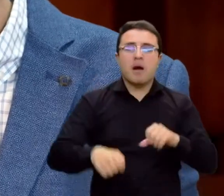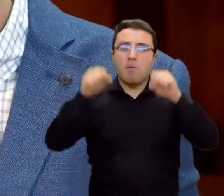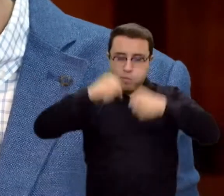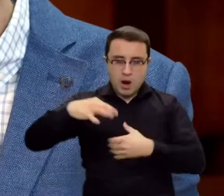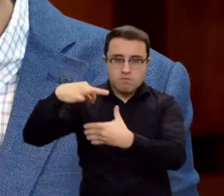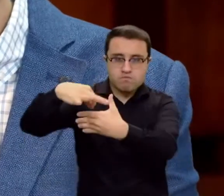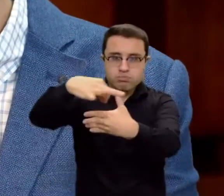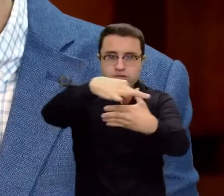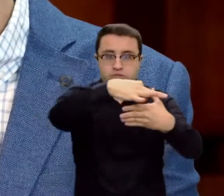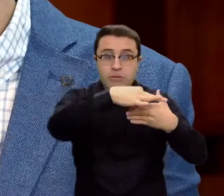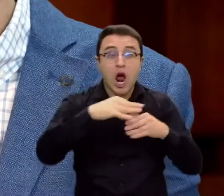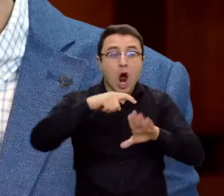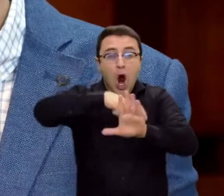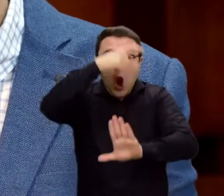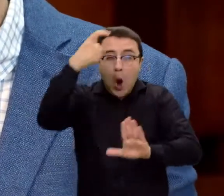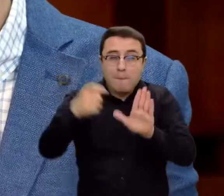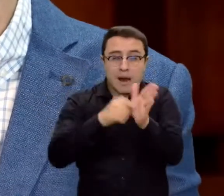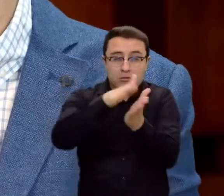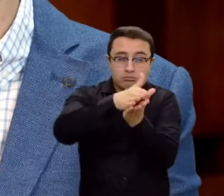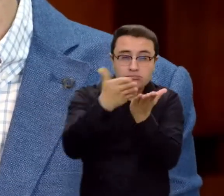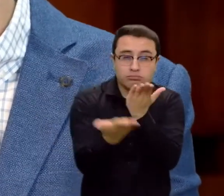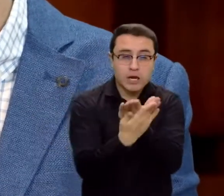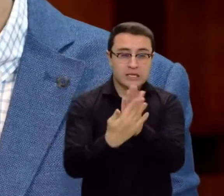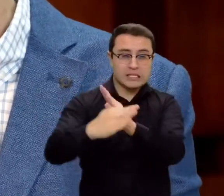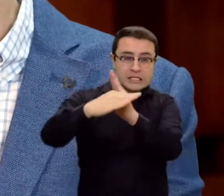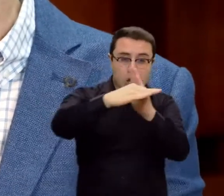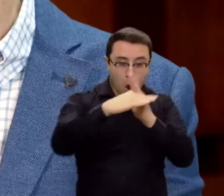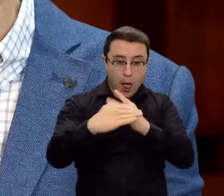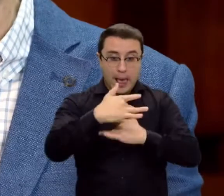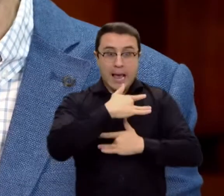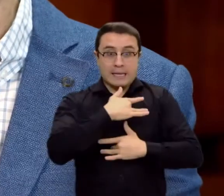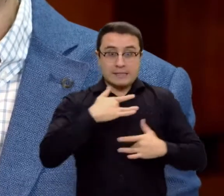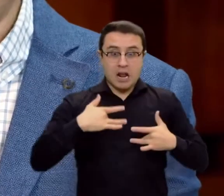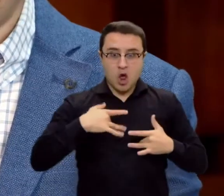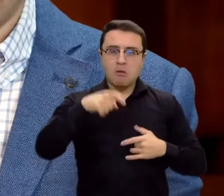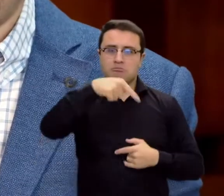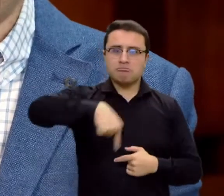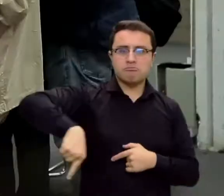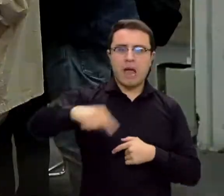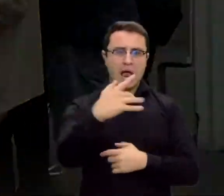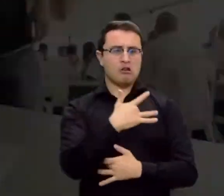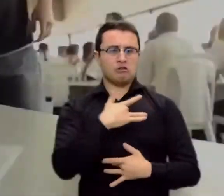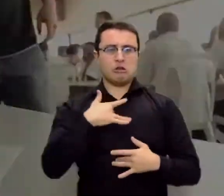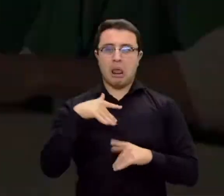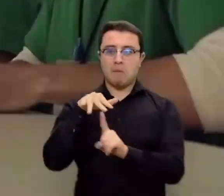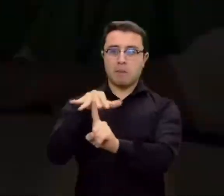de bioseguridad, salubridad y sin poner en riesgo la salud de los votantes.